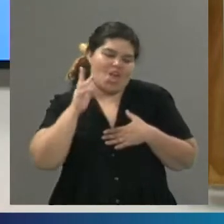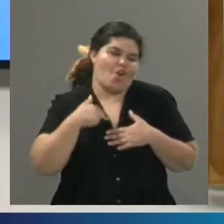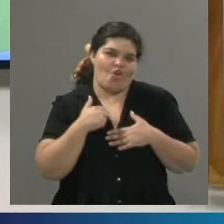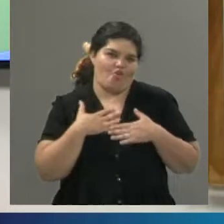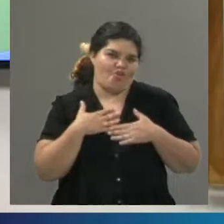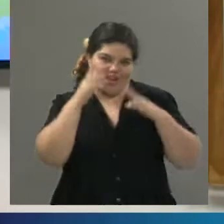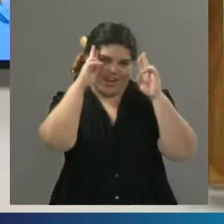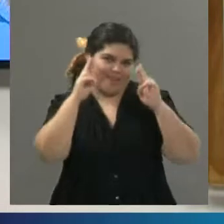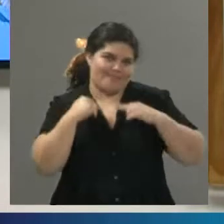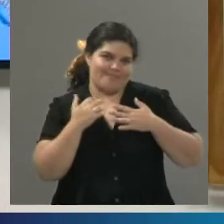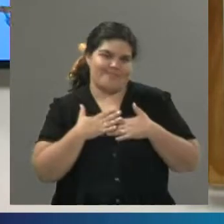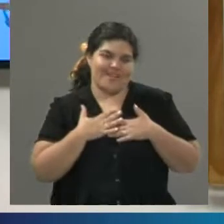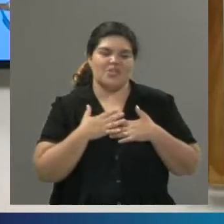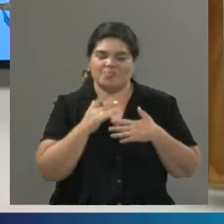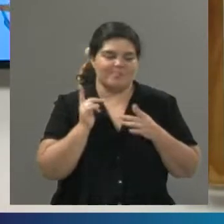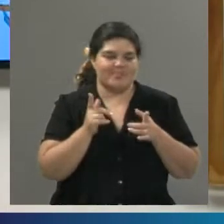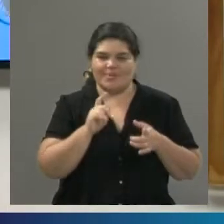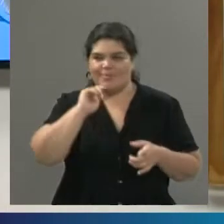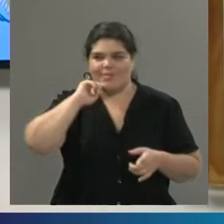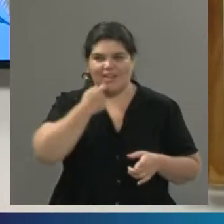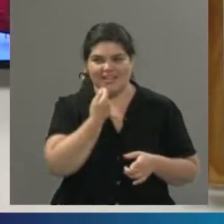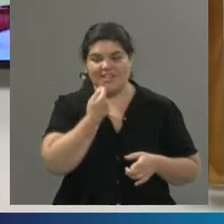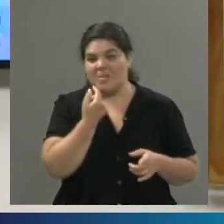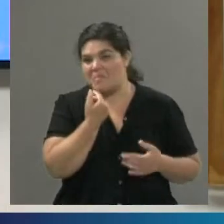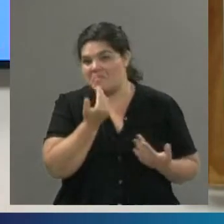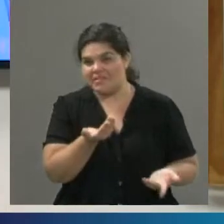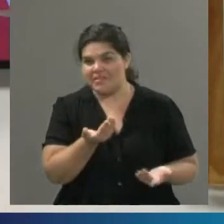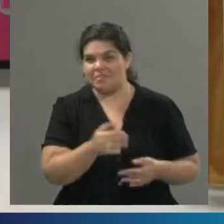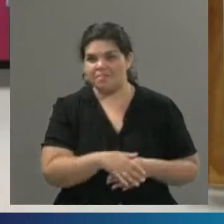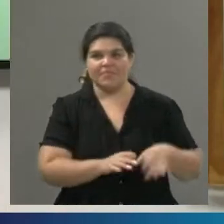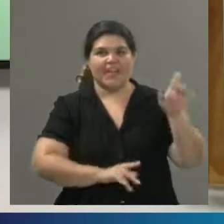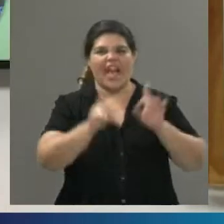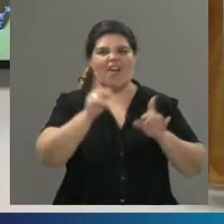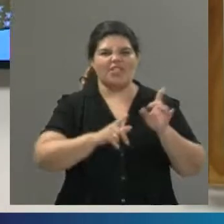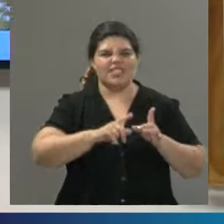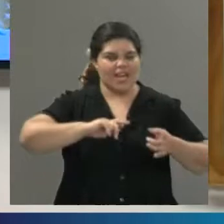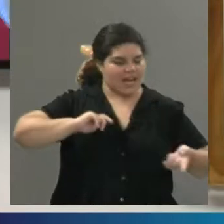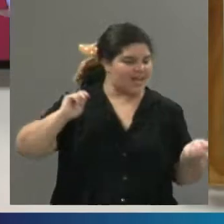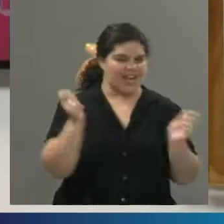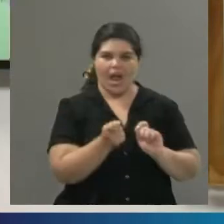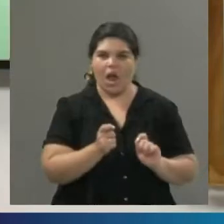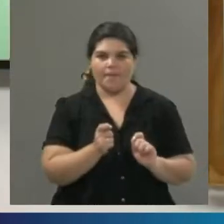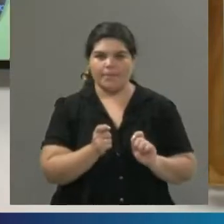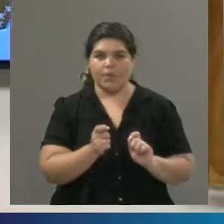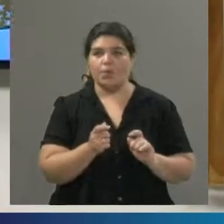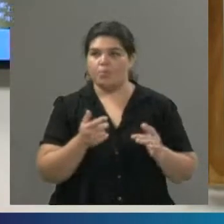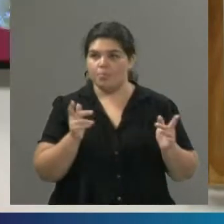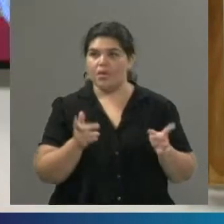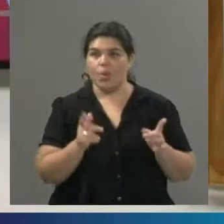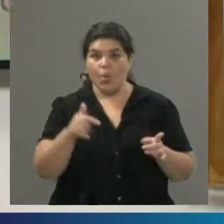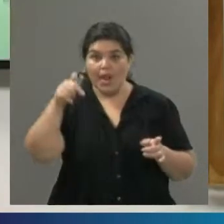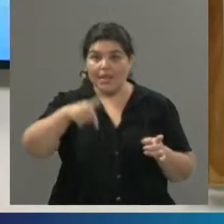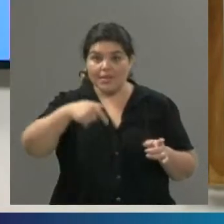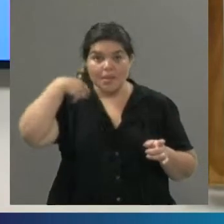Así que, bueno, siempre es bueno. Sí, tal cual. Por ahí me entusiasmo y cambio un poco más. Así que si este es el último